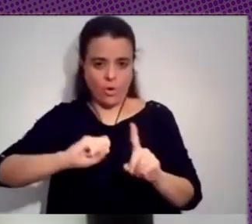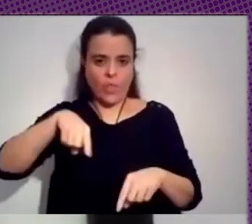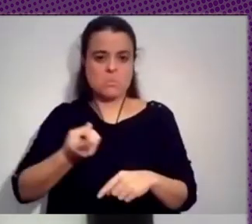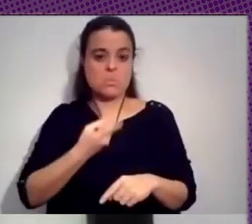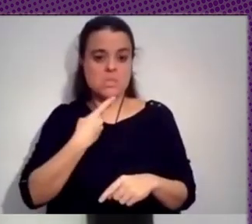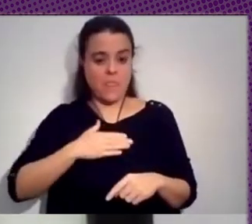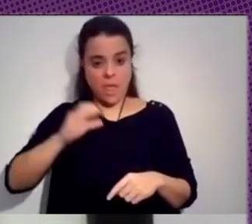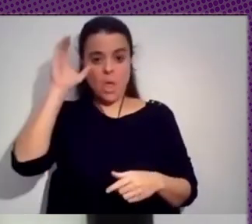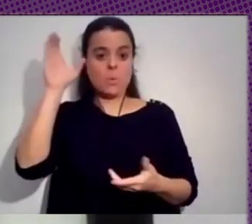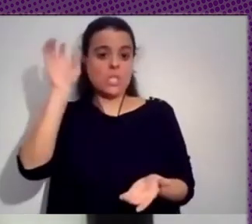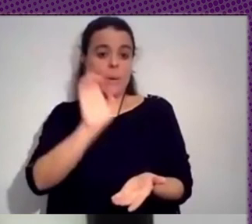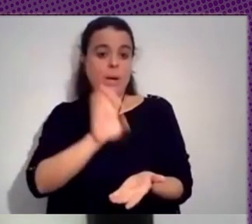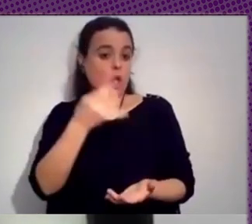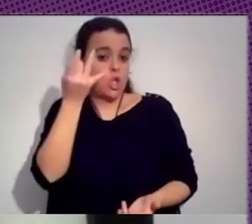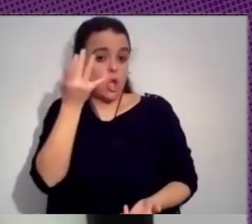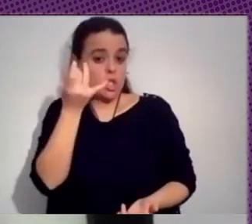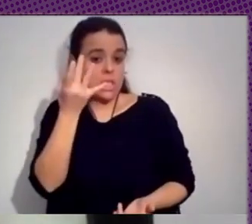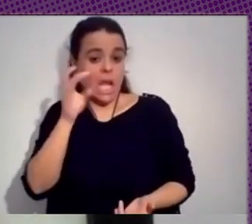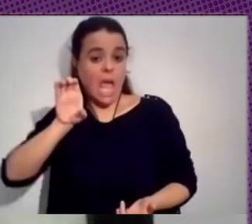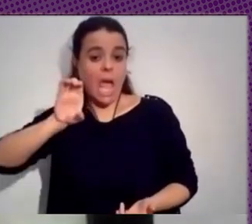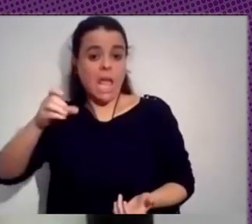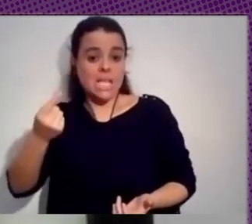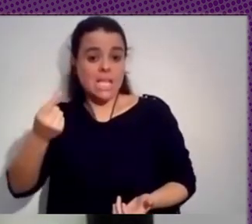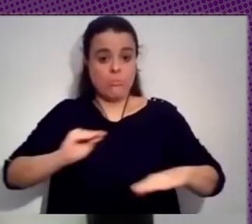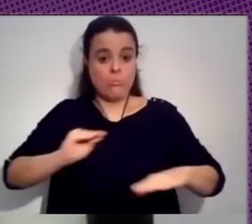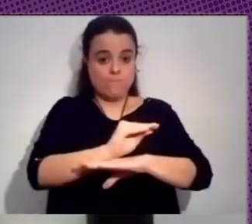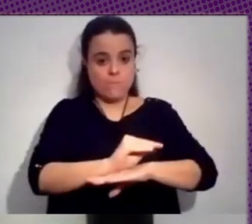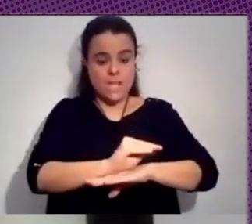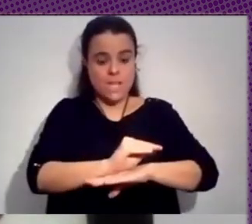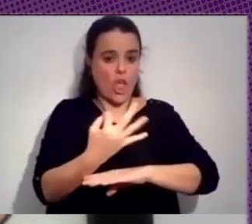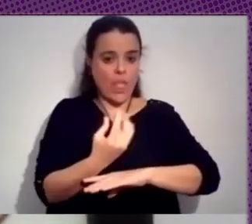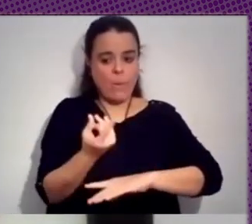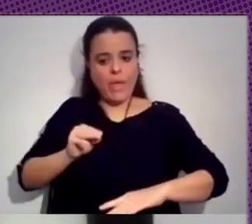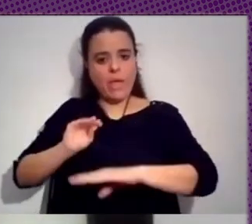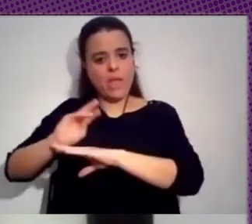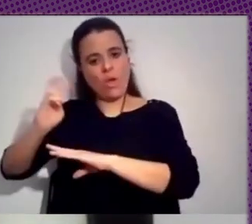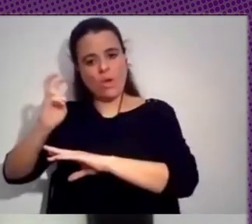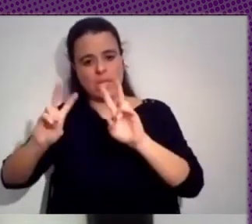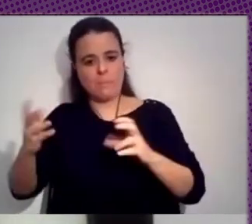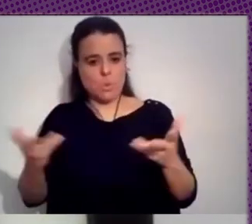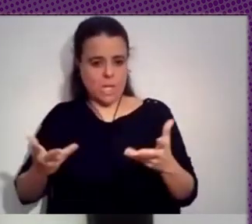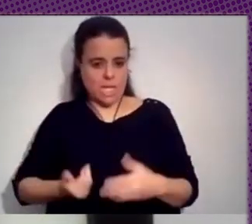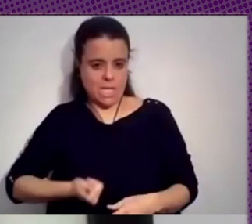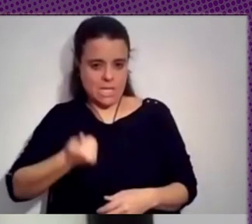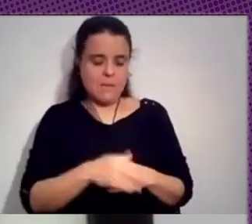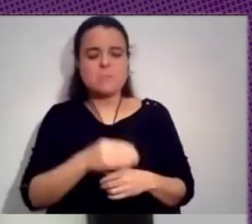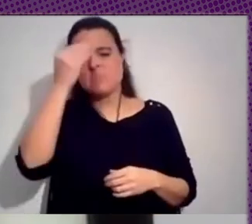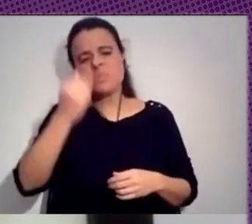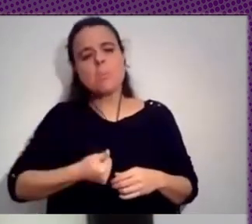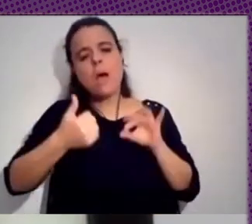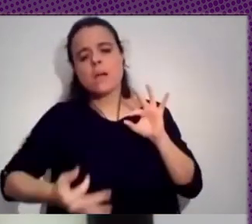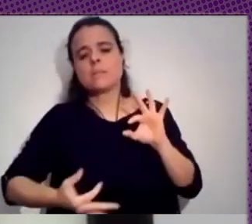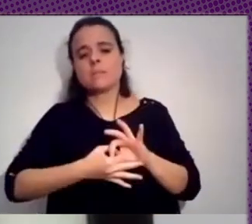el Estado gastaba dinero que debía priorizar en otras cuestiones mucho más urgentes pero yo creo que mucho tiene que ver con esta